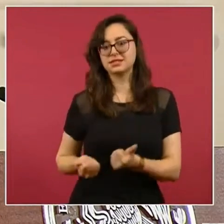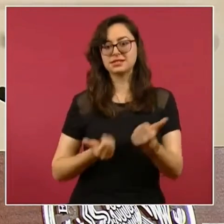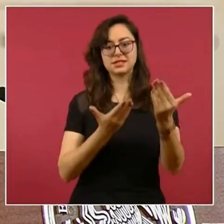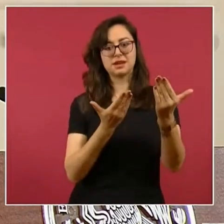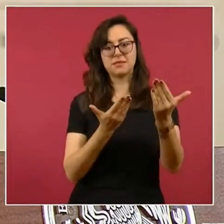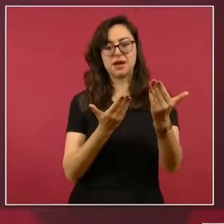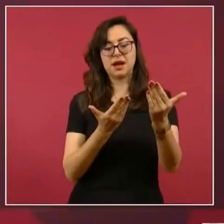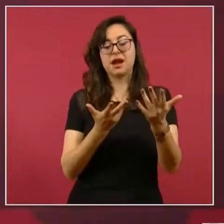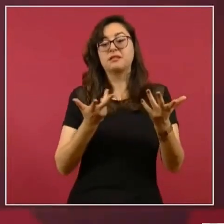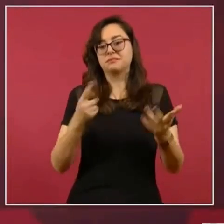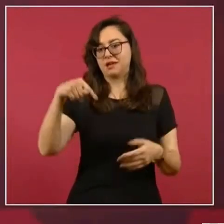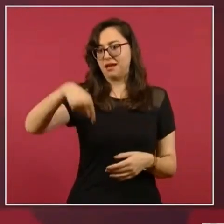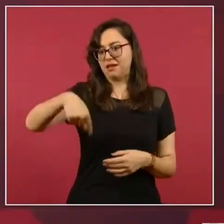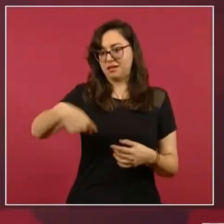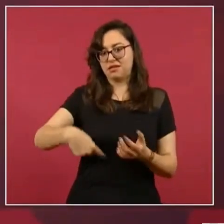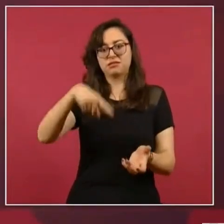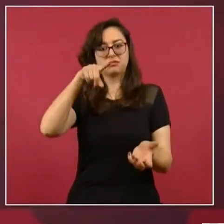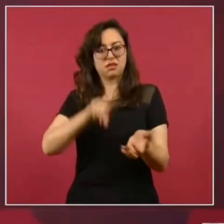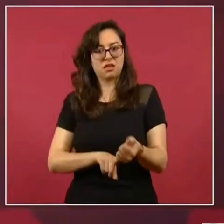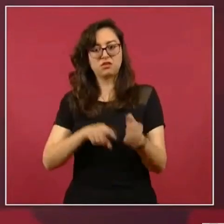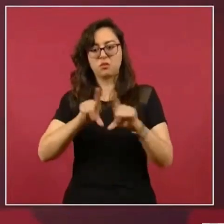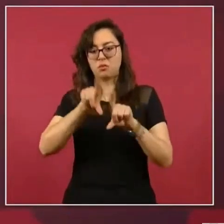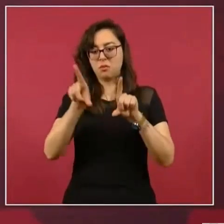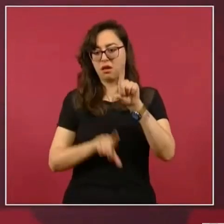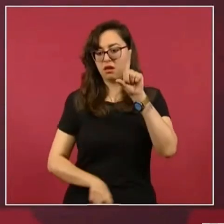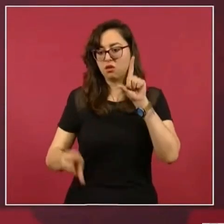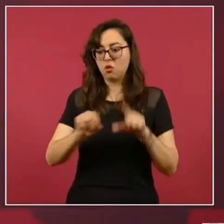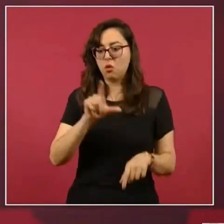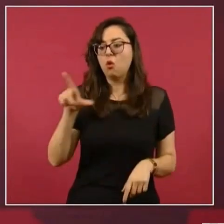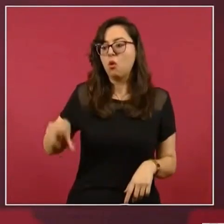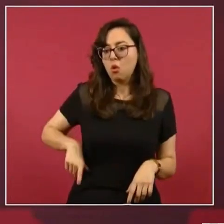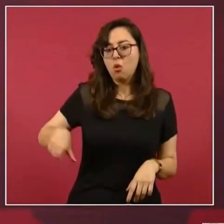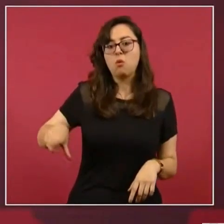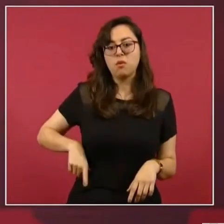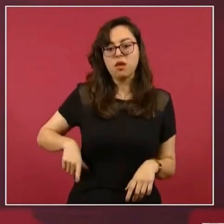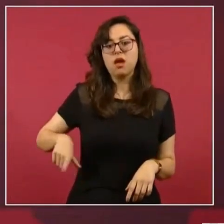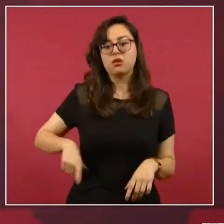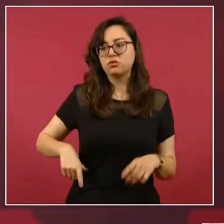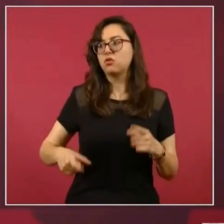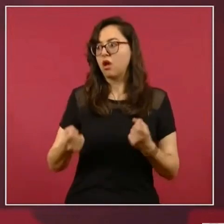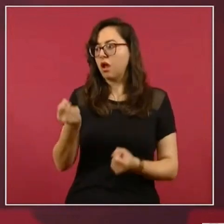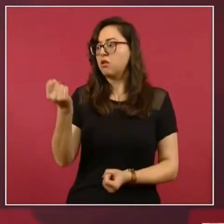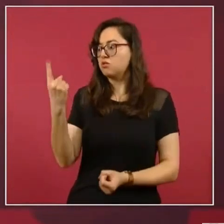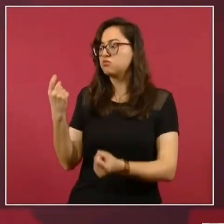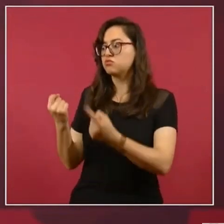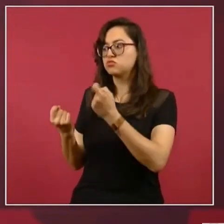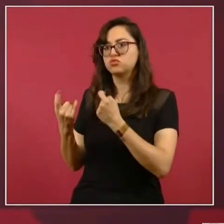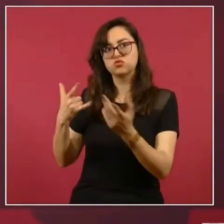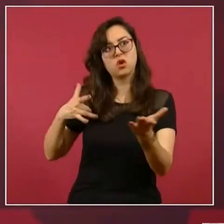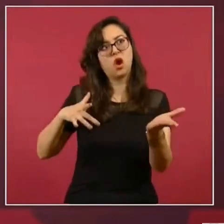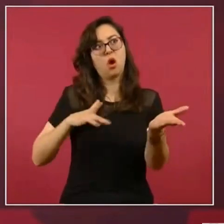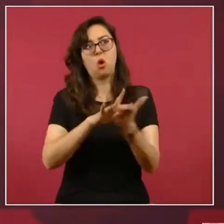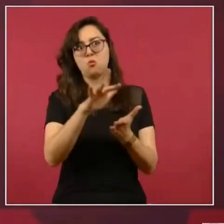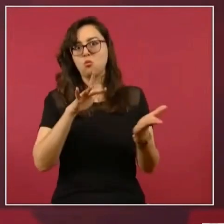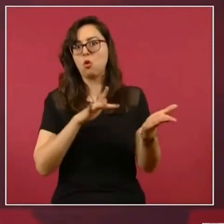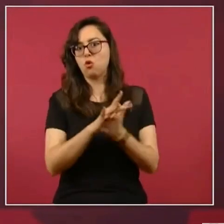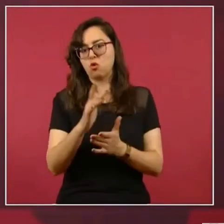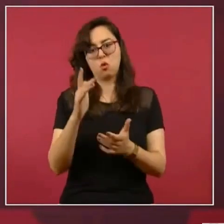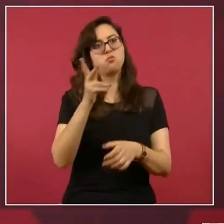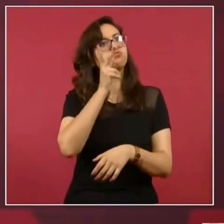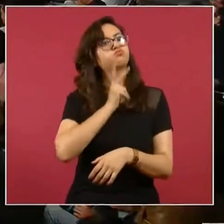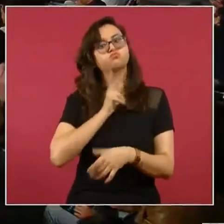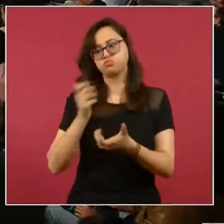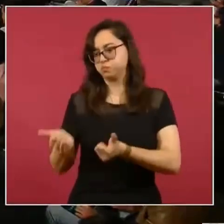quienes se oponían en ese entonces a la política popular y